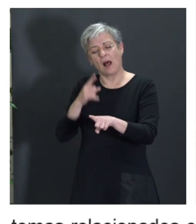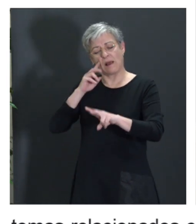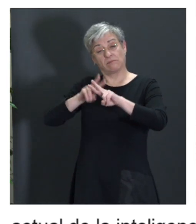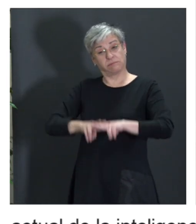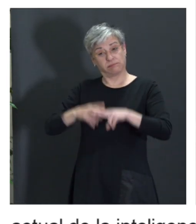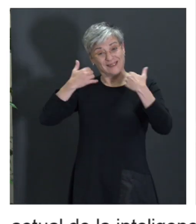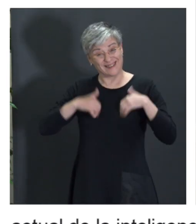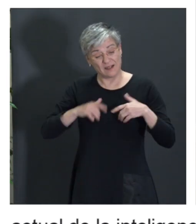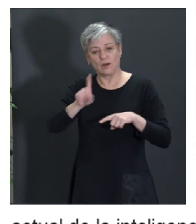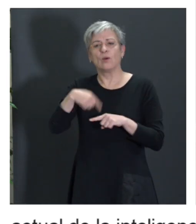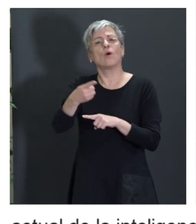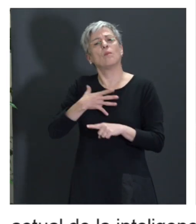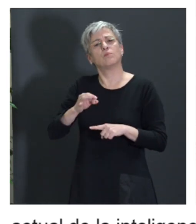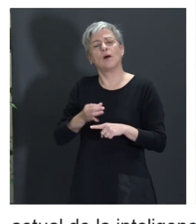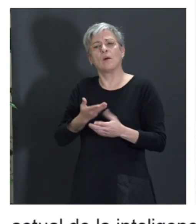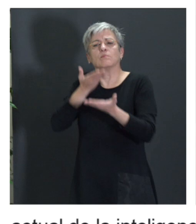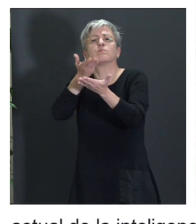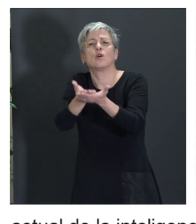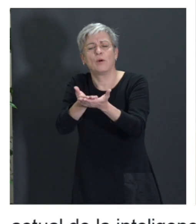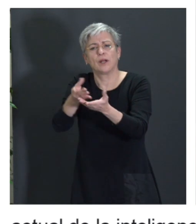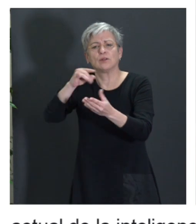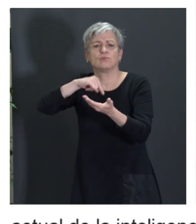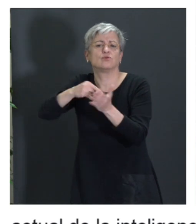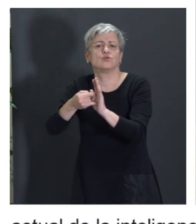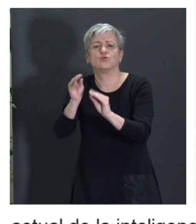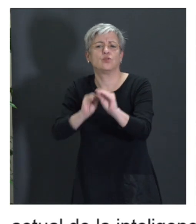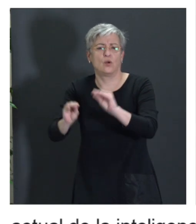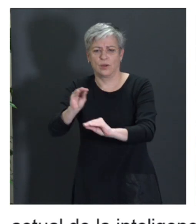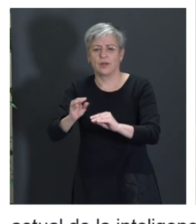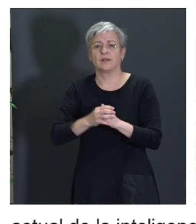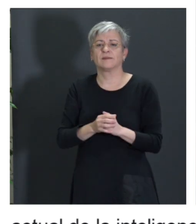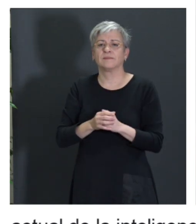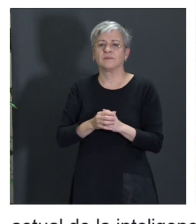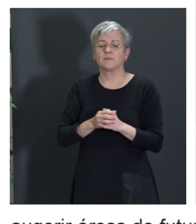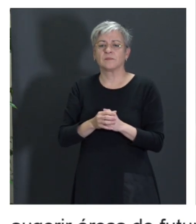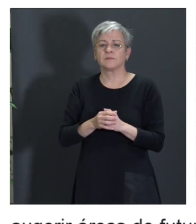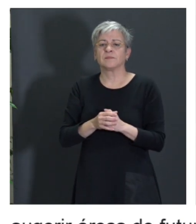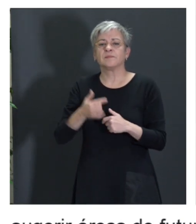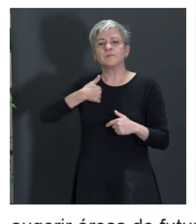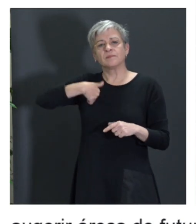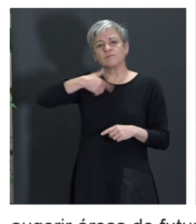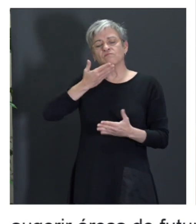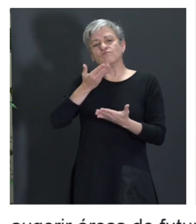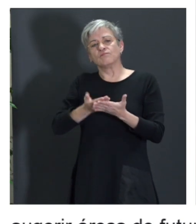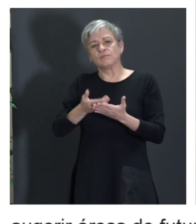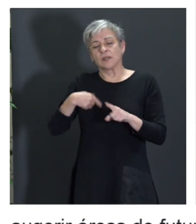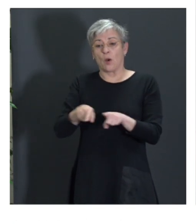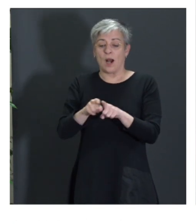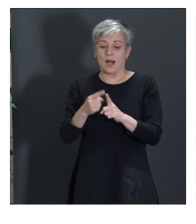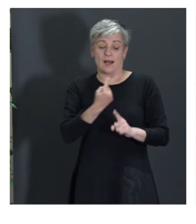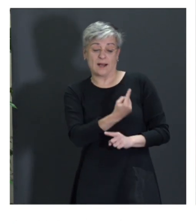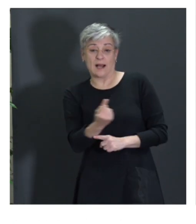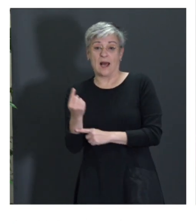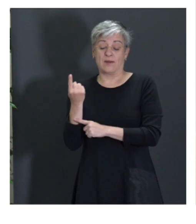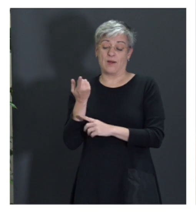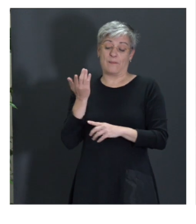y algunas iniciativas políticas. Yo os voy a pedir que vayamos presentándonos con